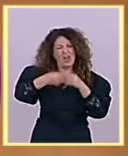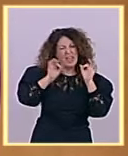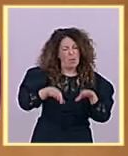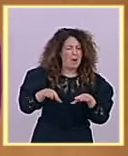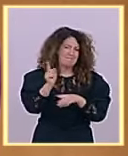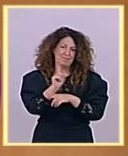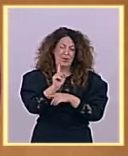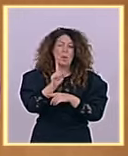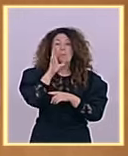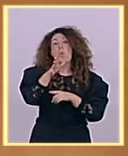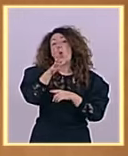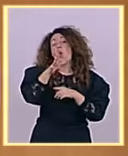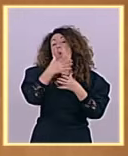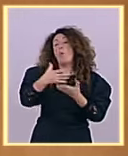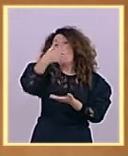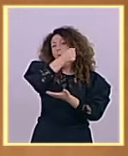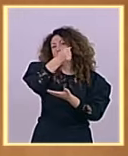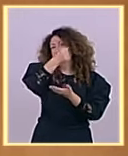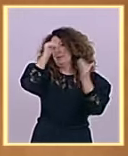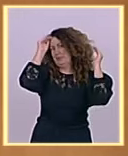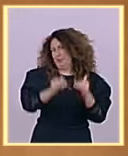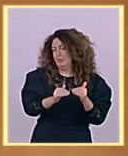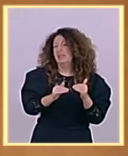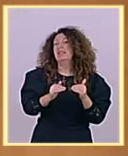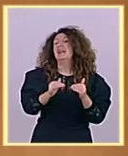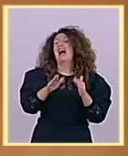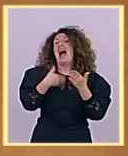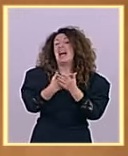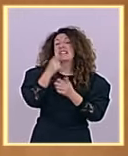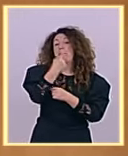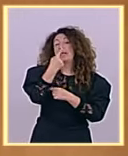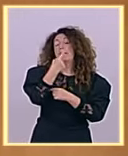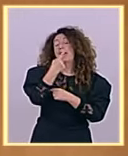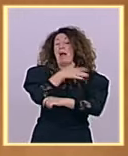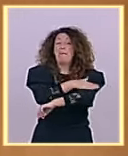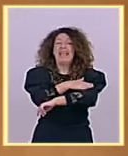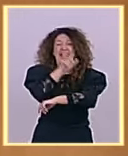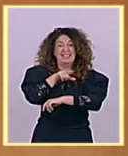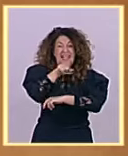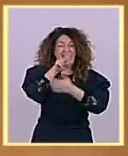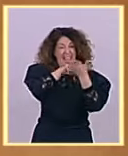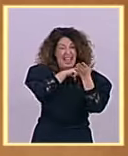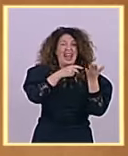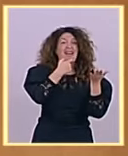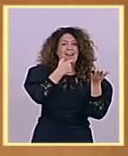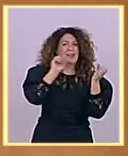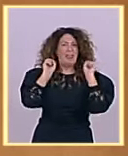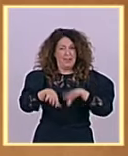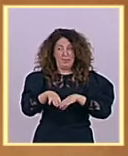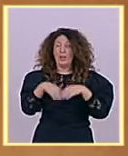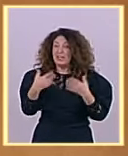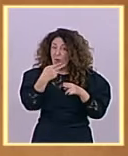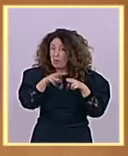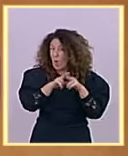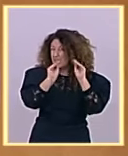incluida de la primera ministra. ¿Es ahora esa o no la política del Partido Popular? Porque la única receta económica que ustedes han